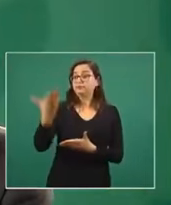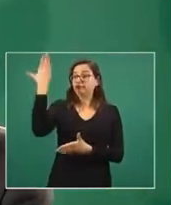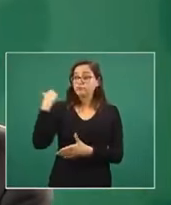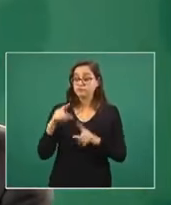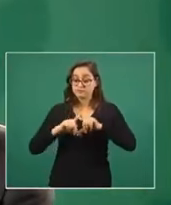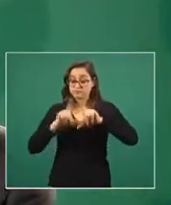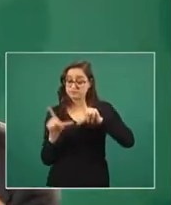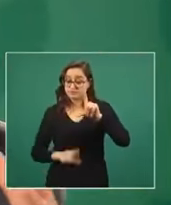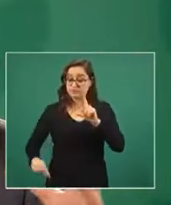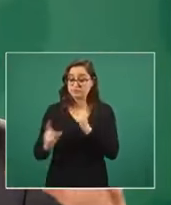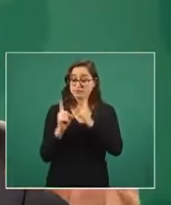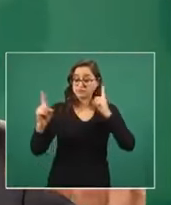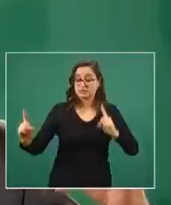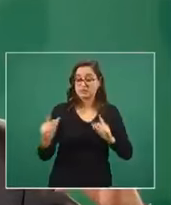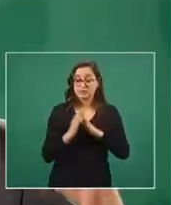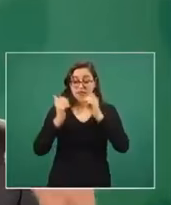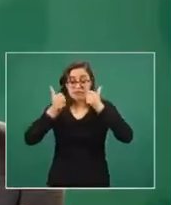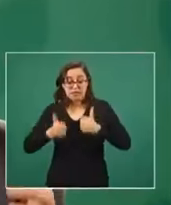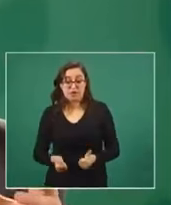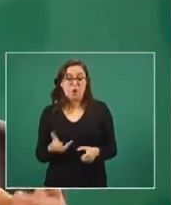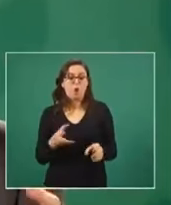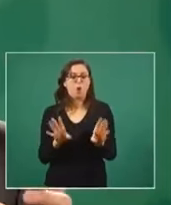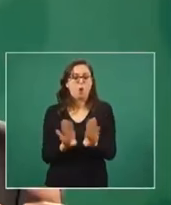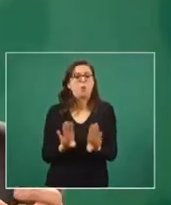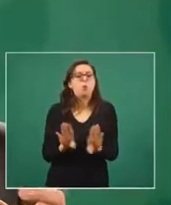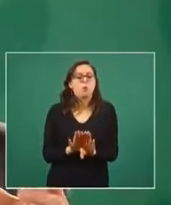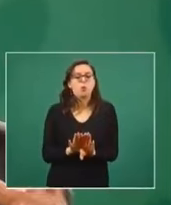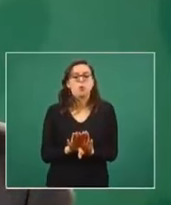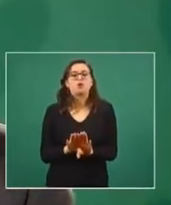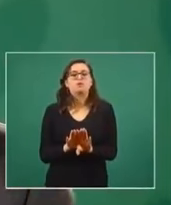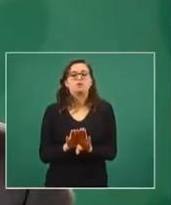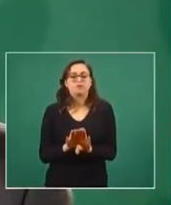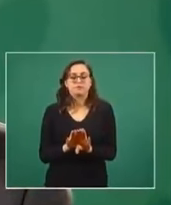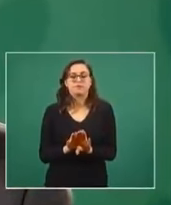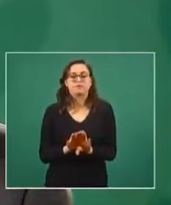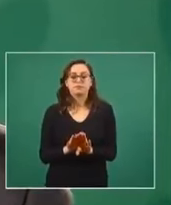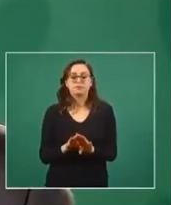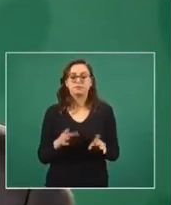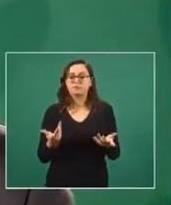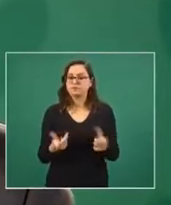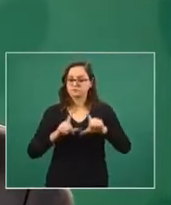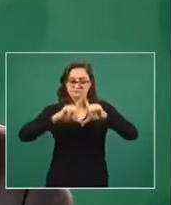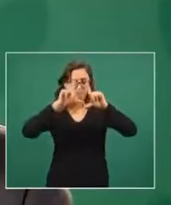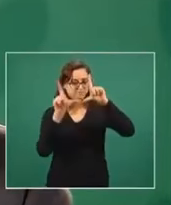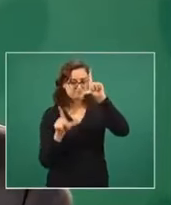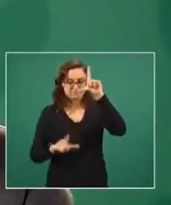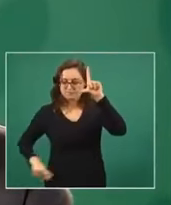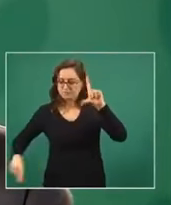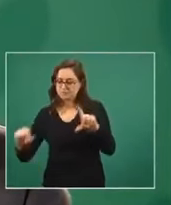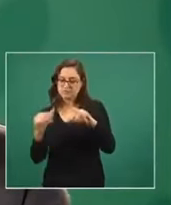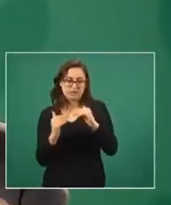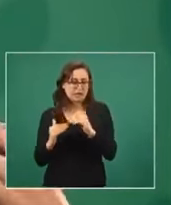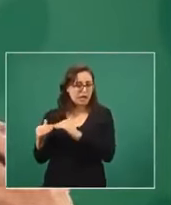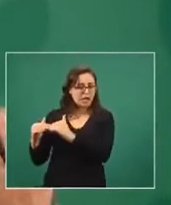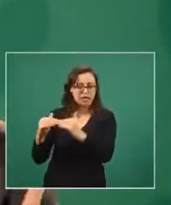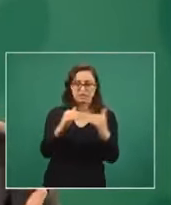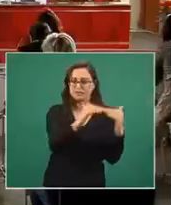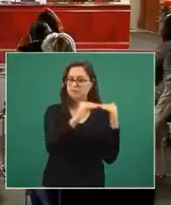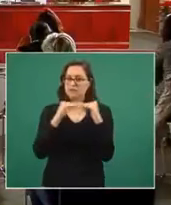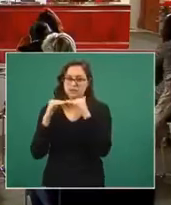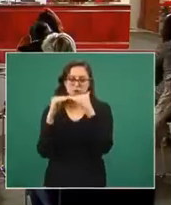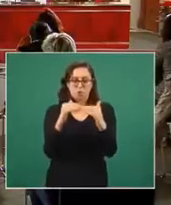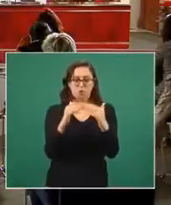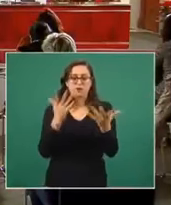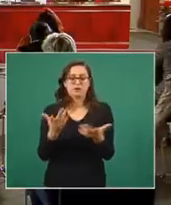Sana Distancia, que implicó la misma disposición administrativa nacional a cargo, desde